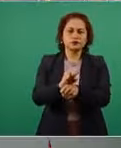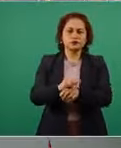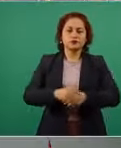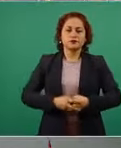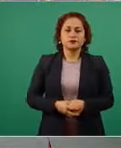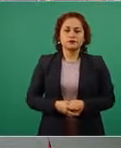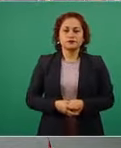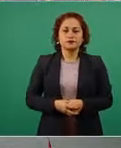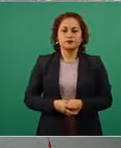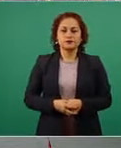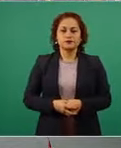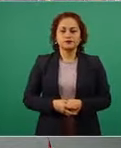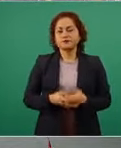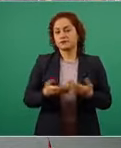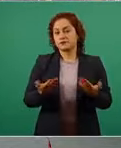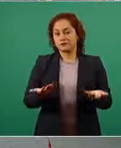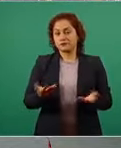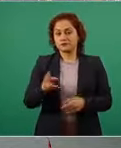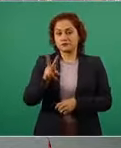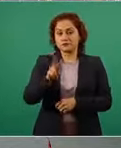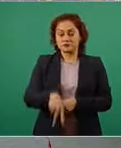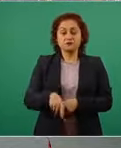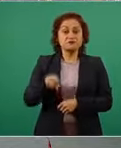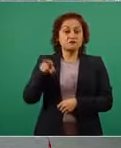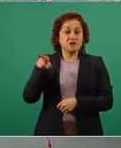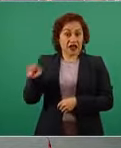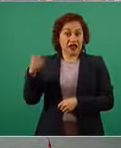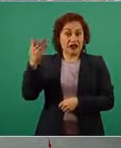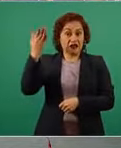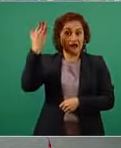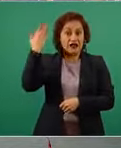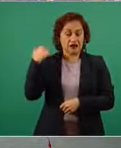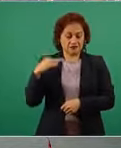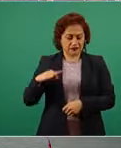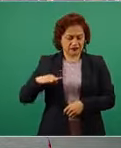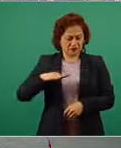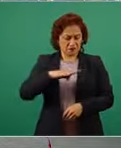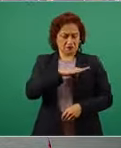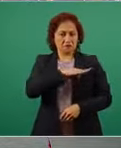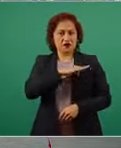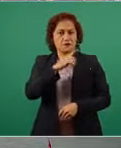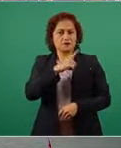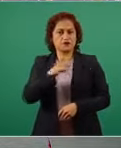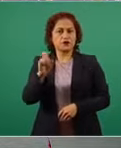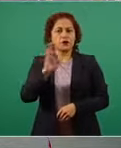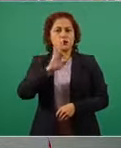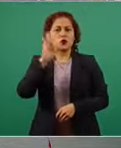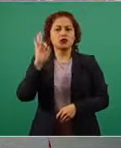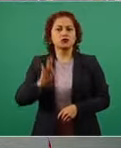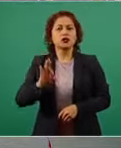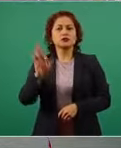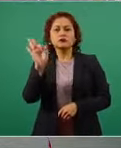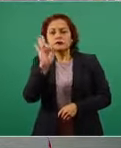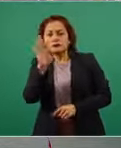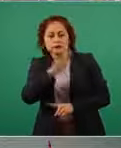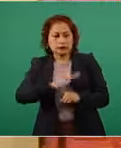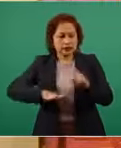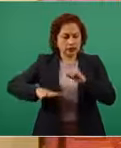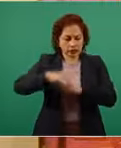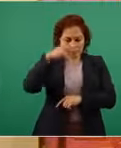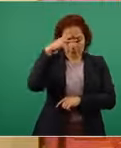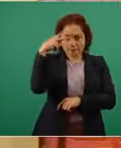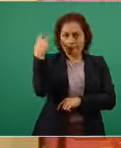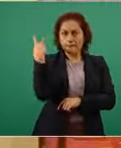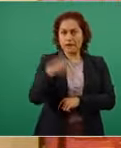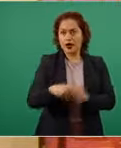Creía con toda sinceridad que al establecerse una república democrática México